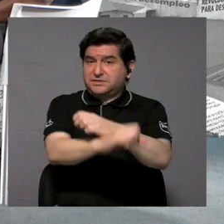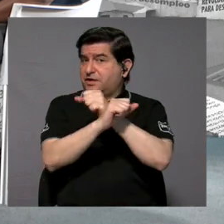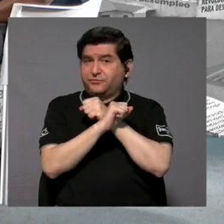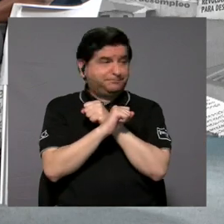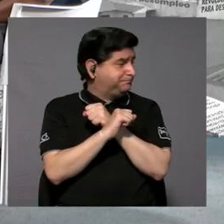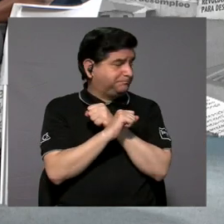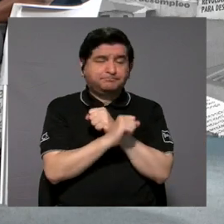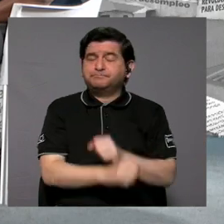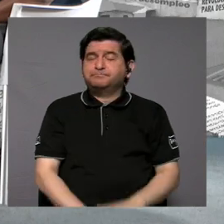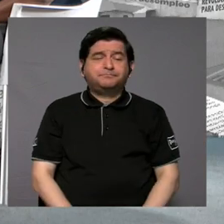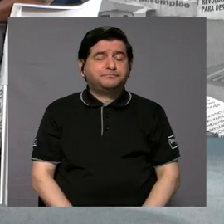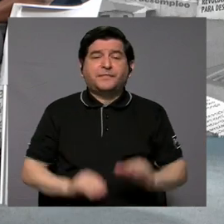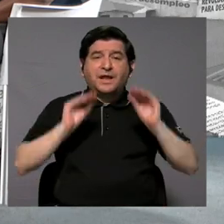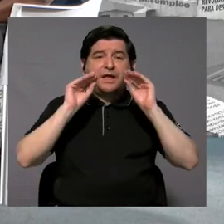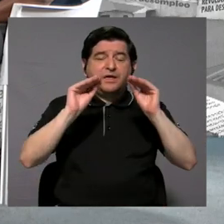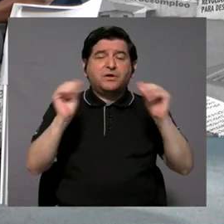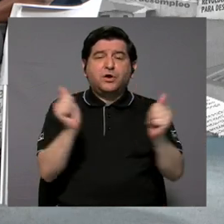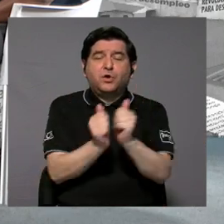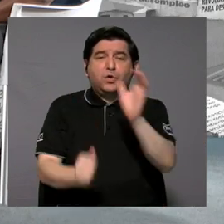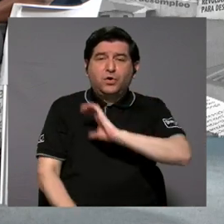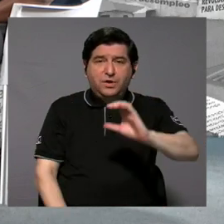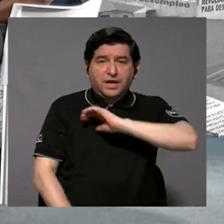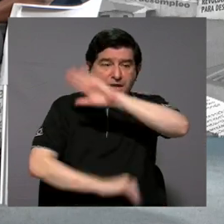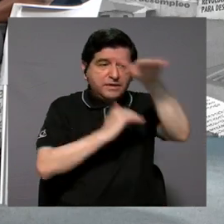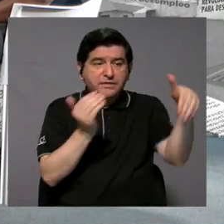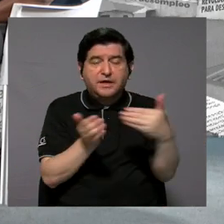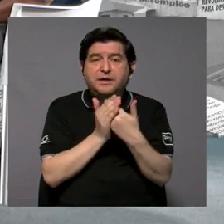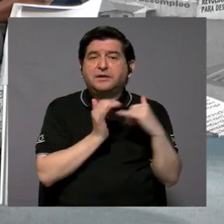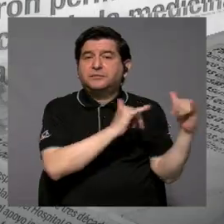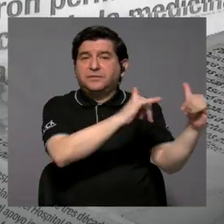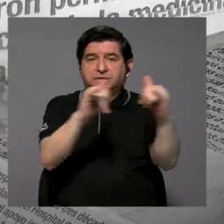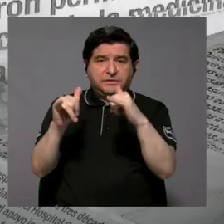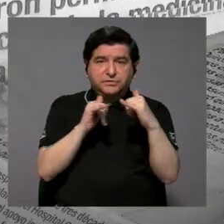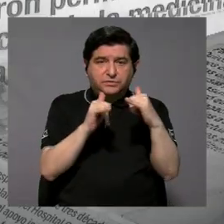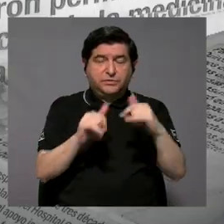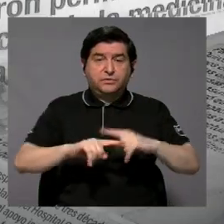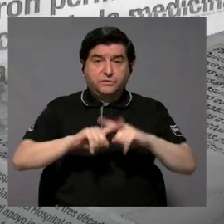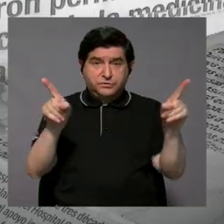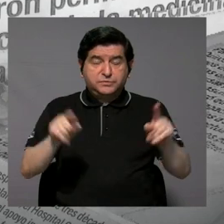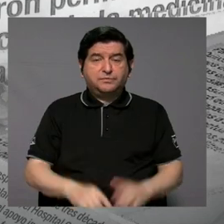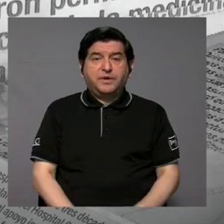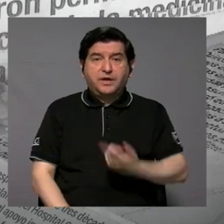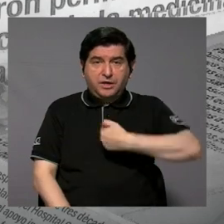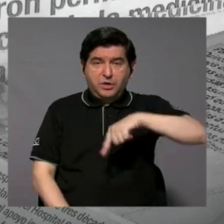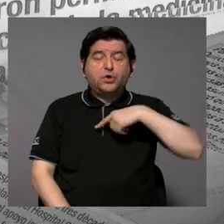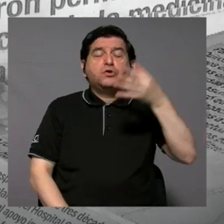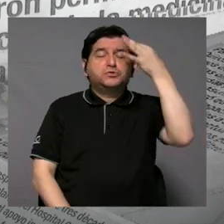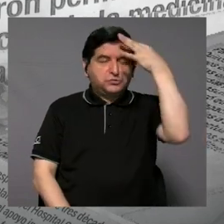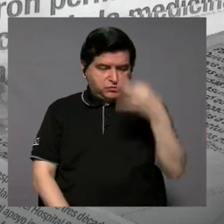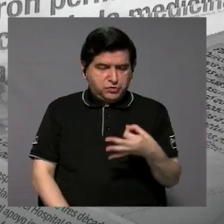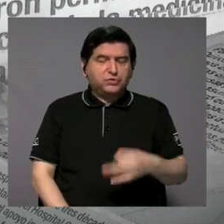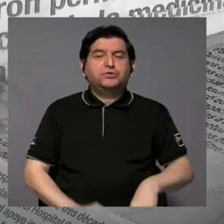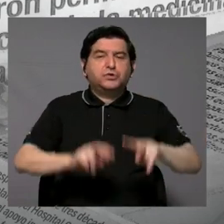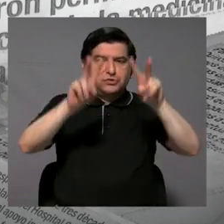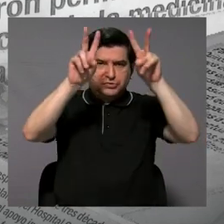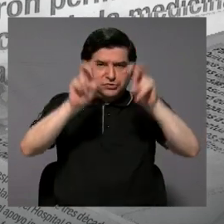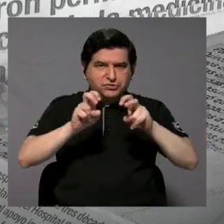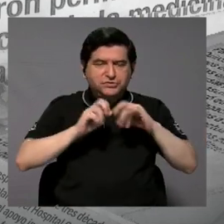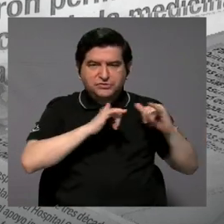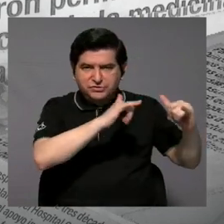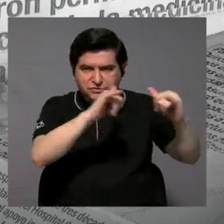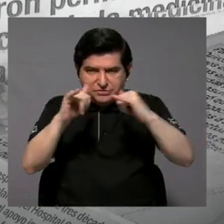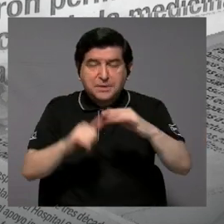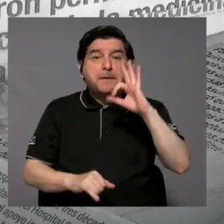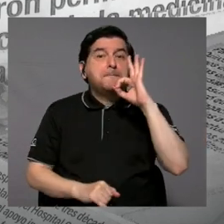garantizando una educación de calidad para todos ellos. Pero sí estamos totalmente convencidas de que las pruebas